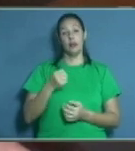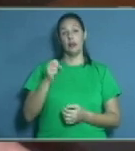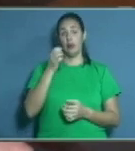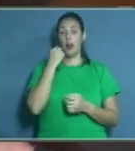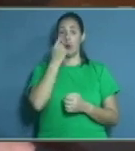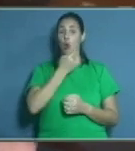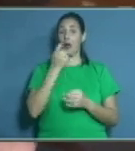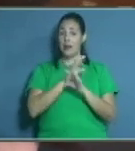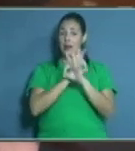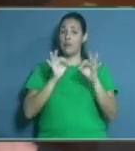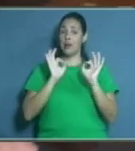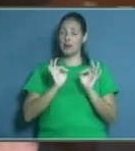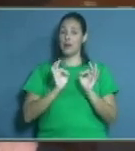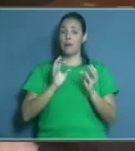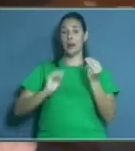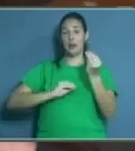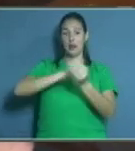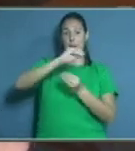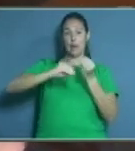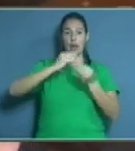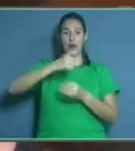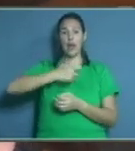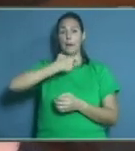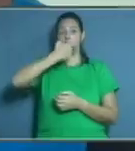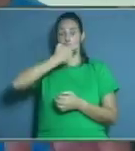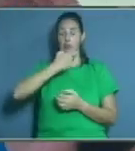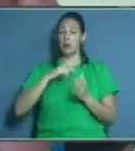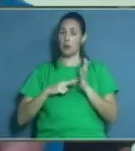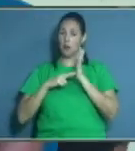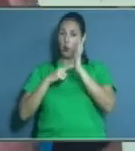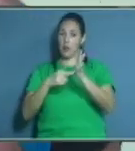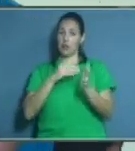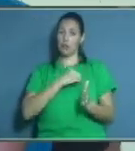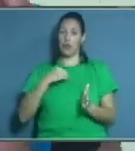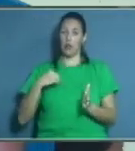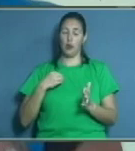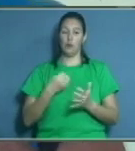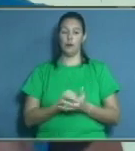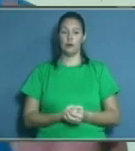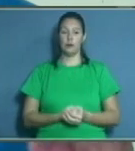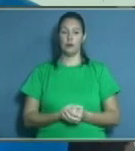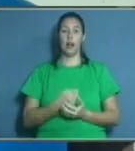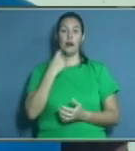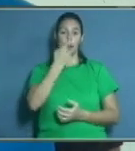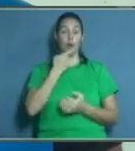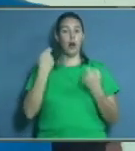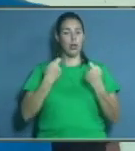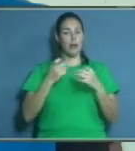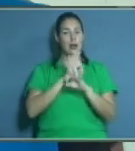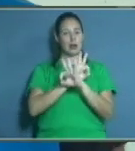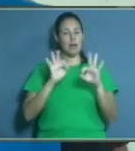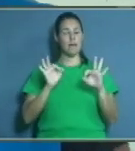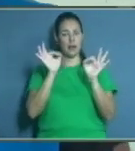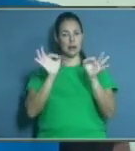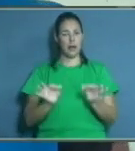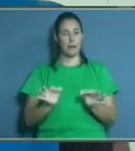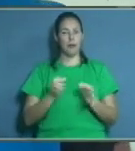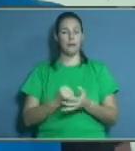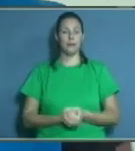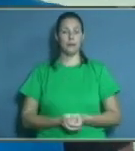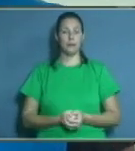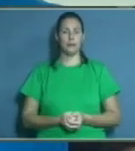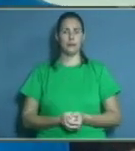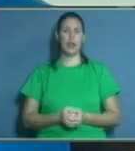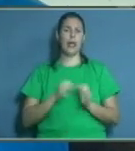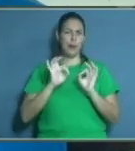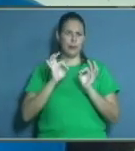dos años o un año se recomienda por los dentistas. Siempre se mantenga la limpieza adecuada, no hay problema. ¿Es cierto que los